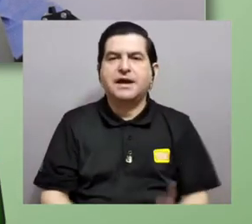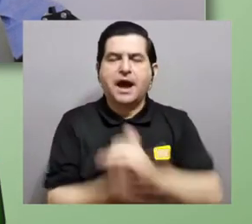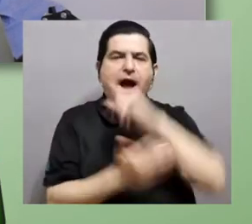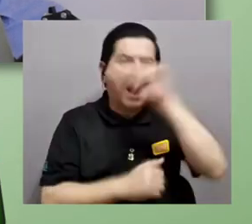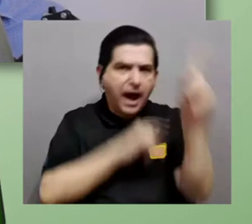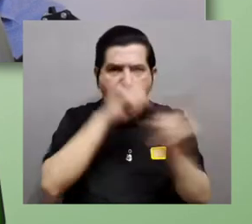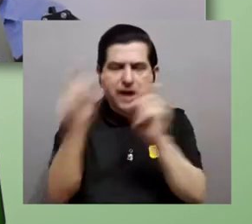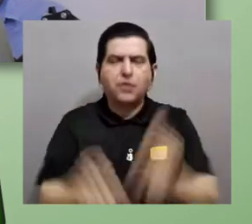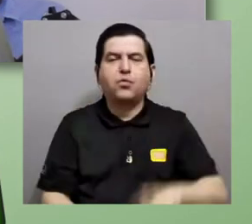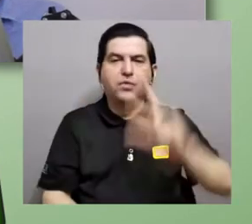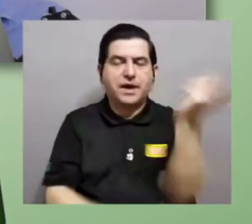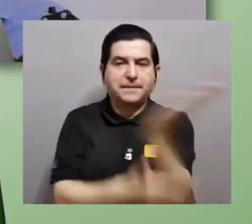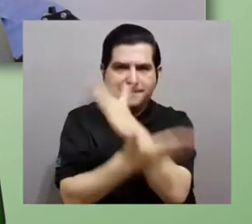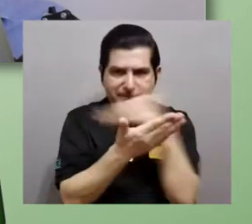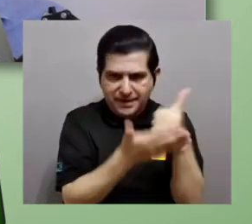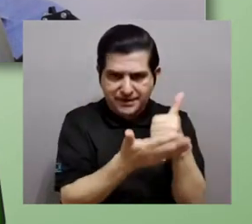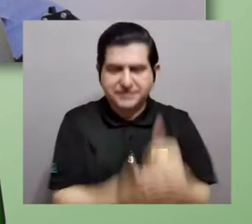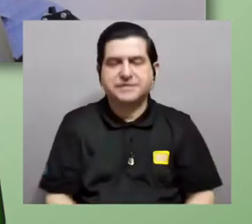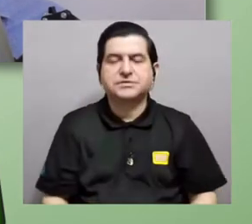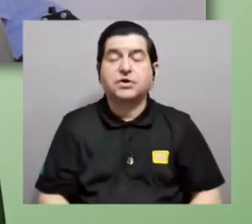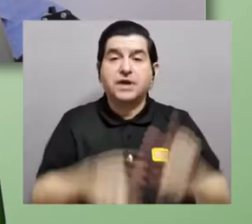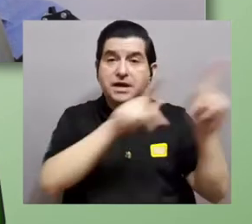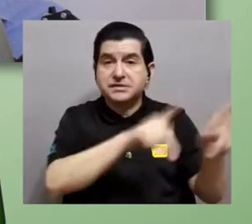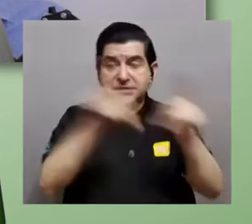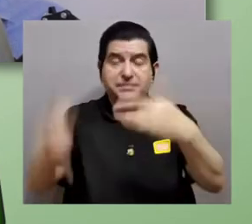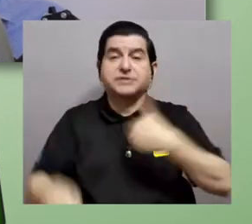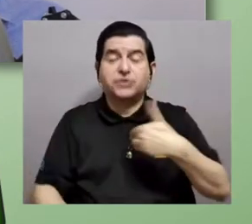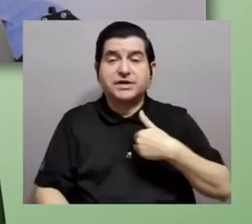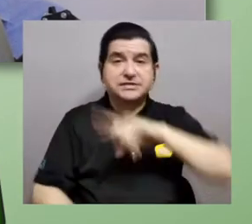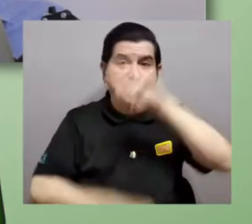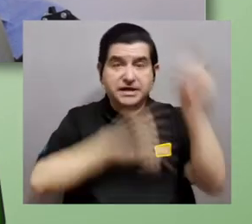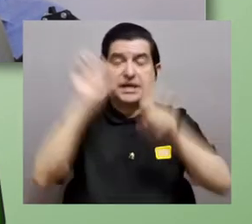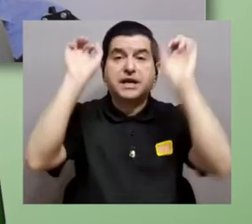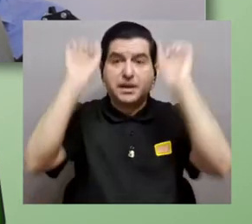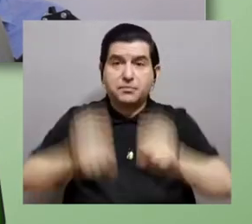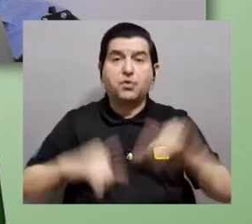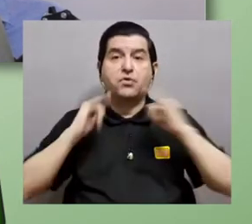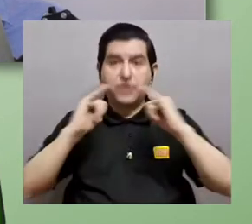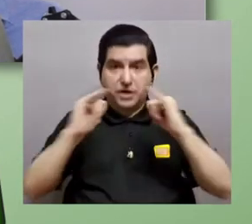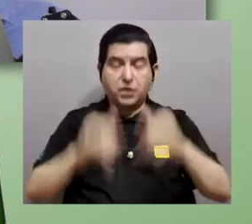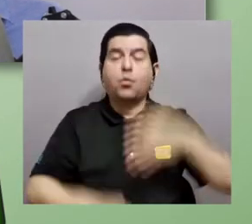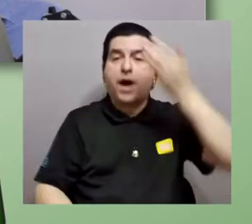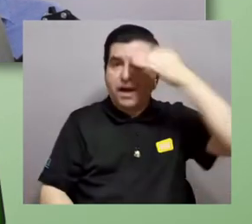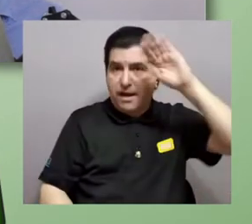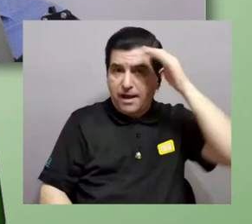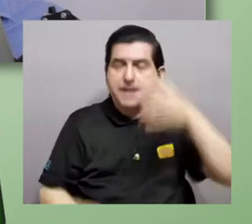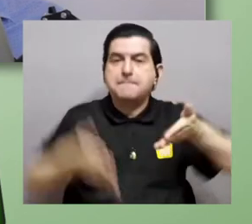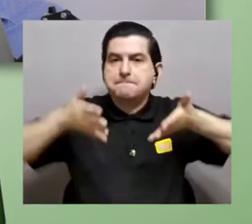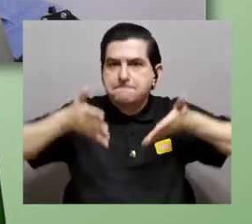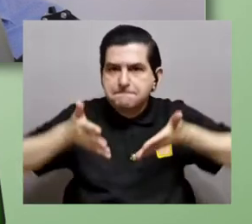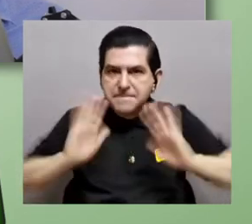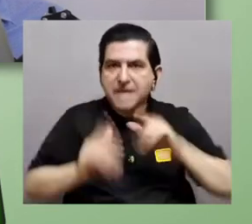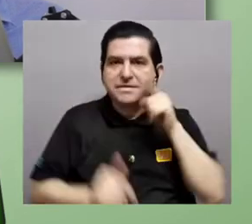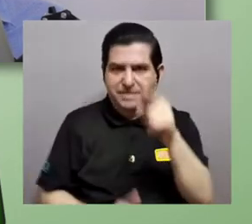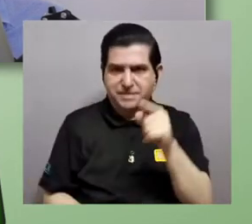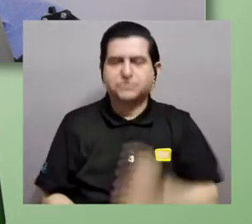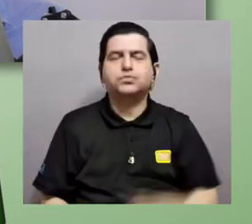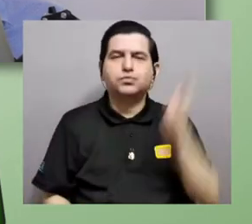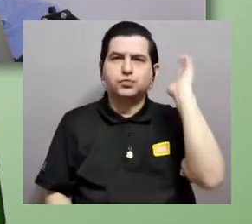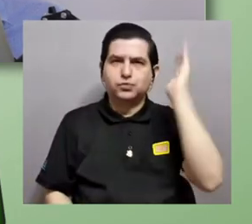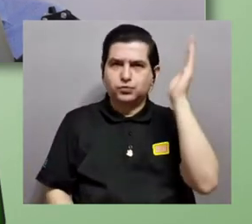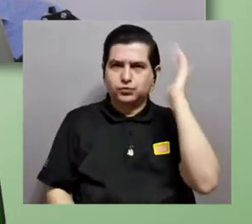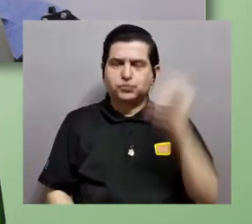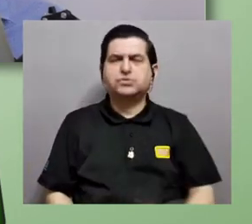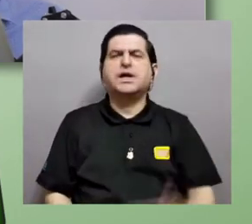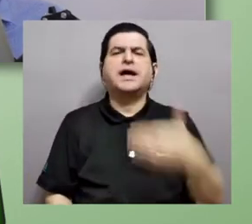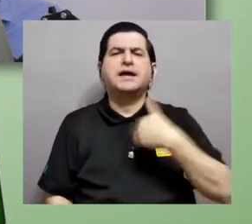leer algunas preguntas para el tercer bloque. Si hay alguna otra persona que tenga alguna pregunta, las podemos igual hacer por Facebook. Mientras tanto, mientras usted nos hacía la